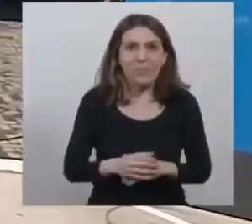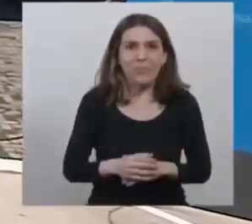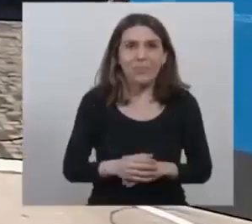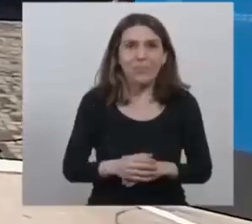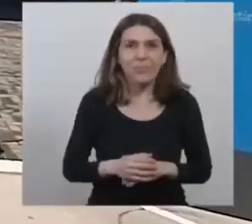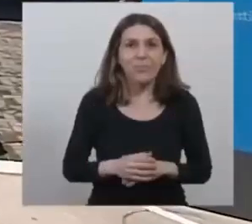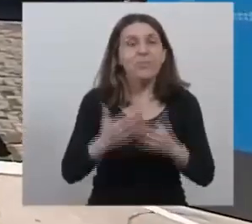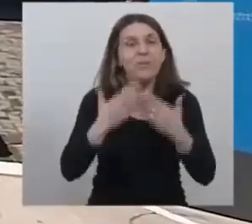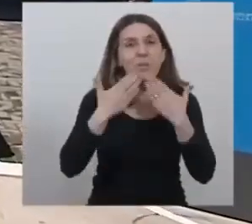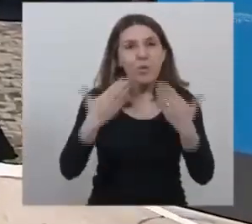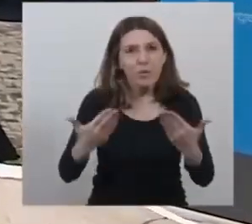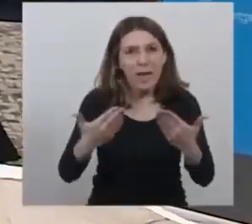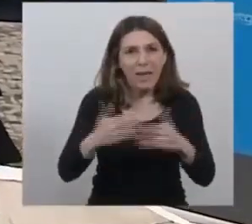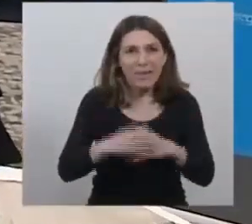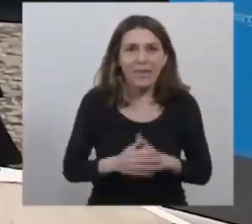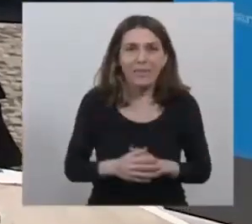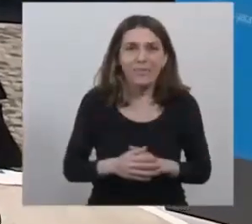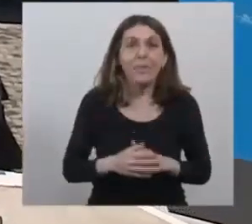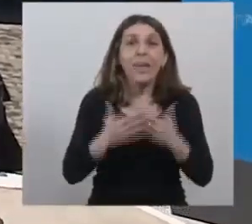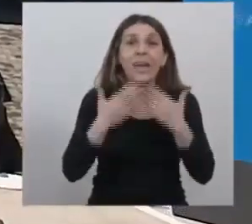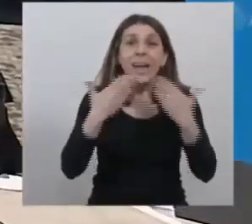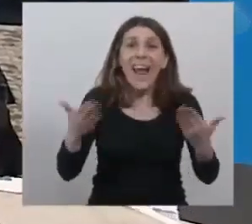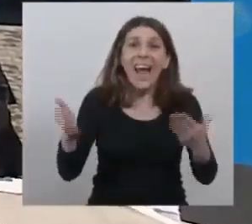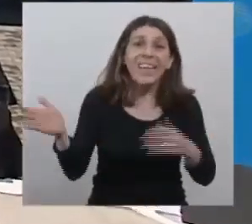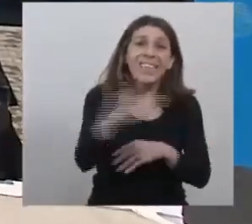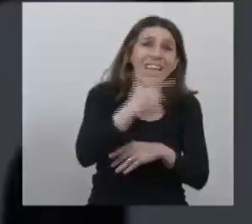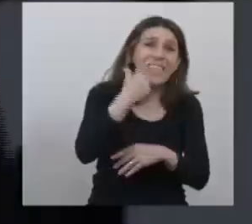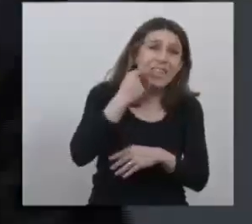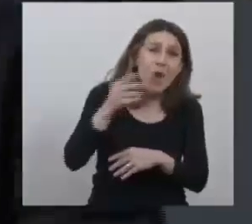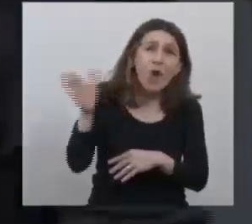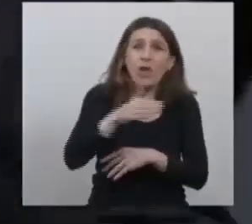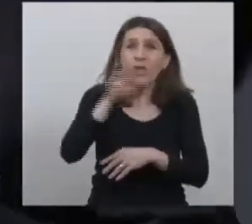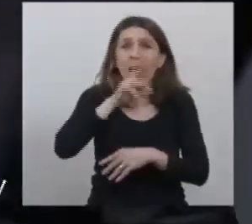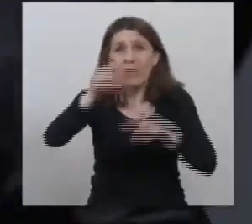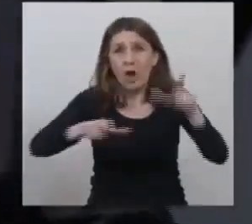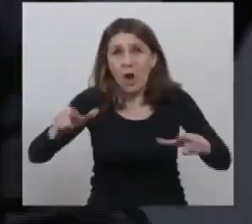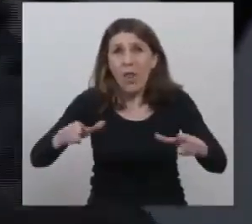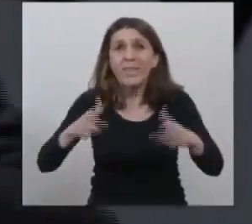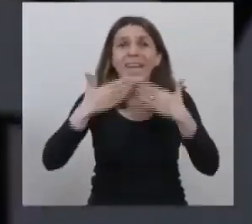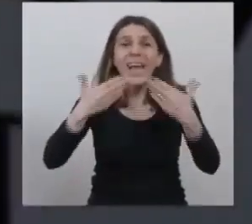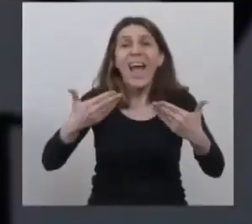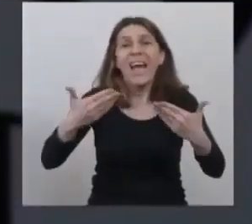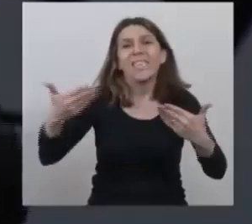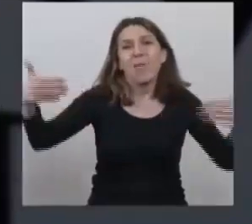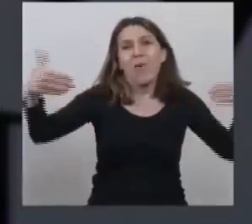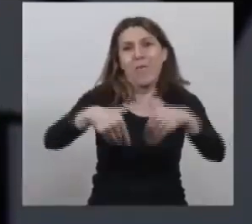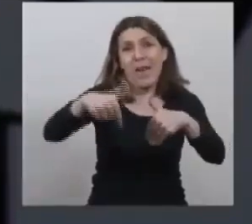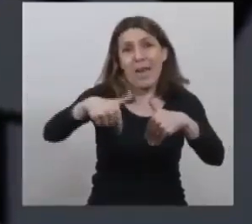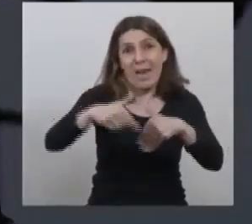Muchas gracias. Gracias a todos, a todas. Gracias por estar aquí.